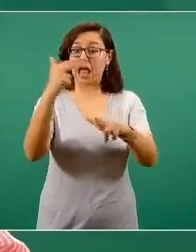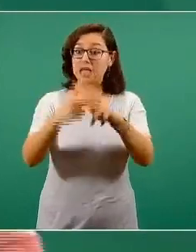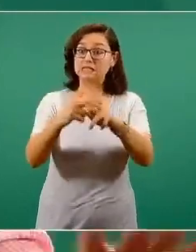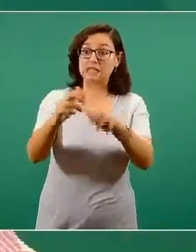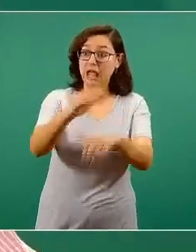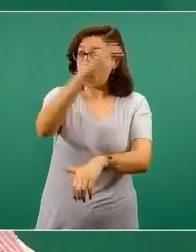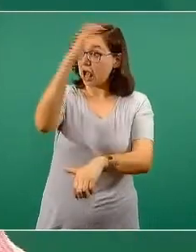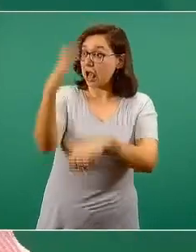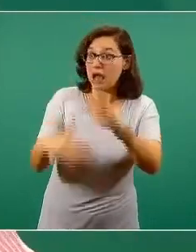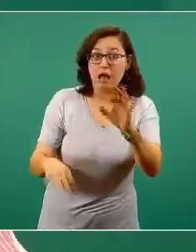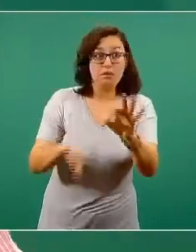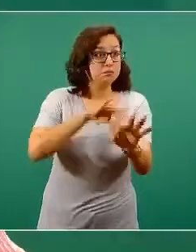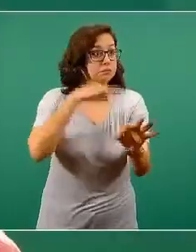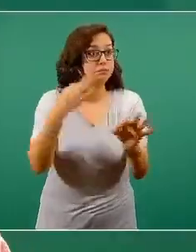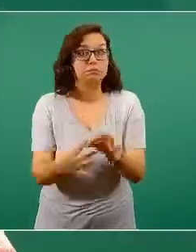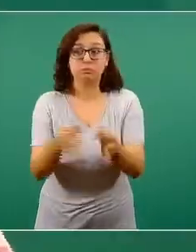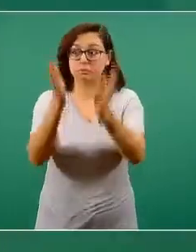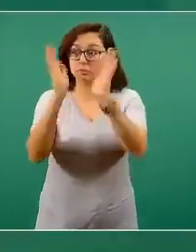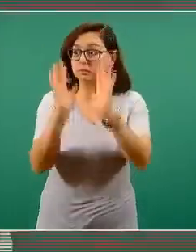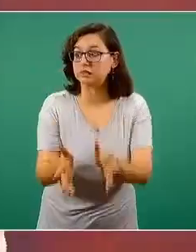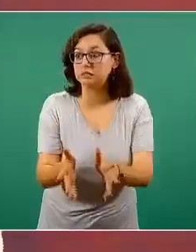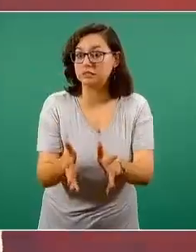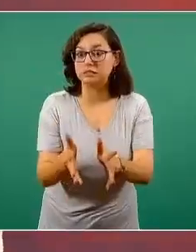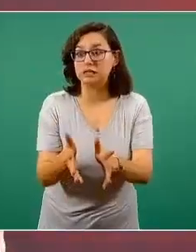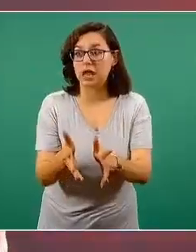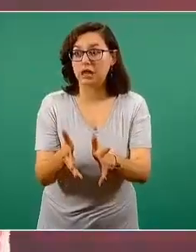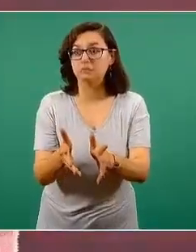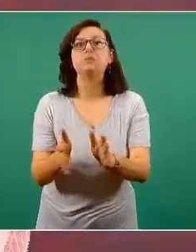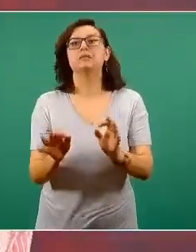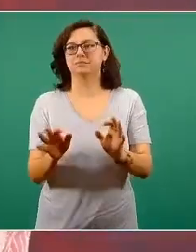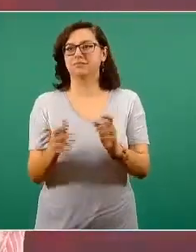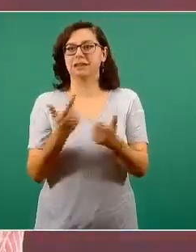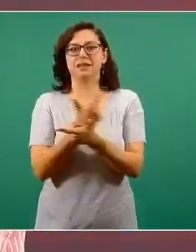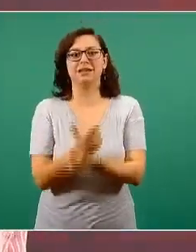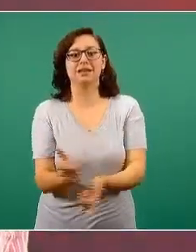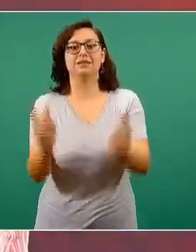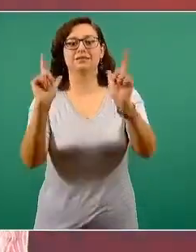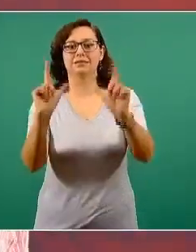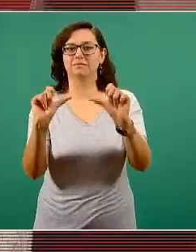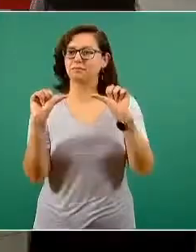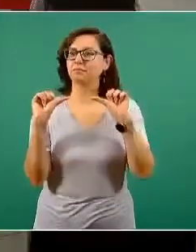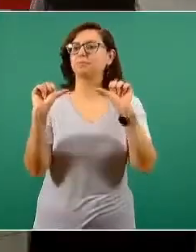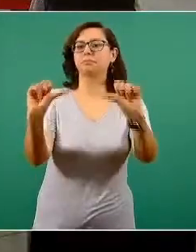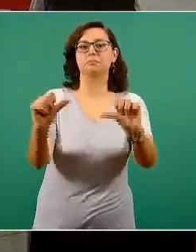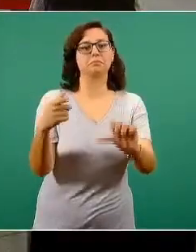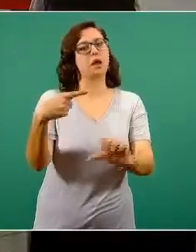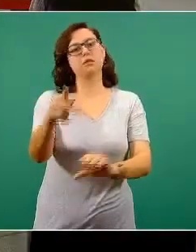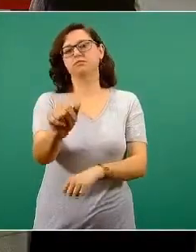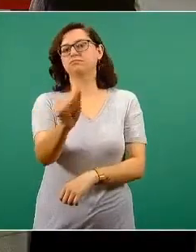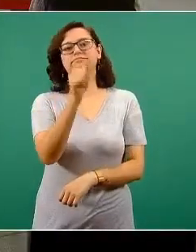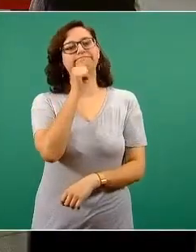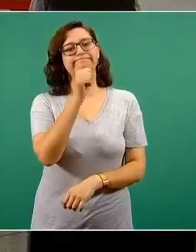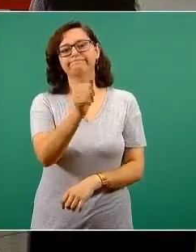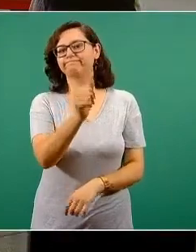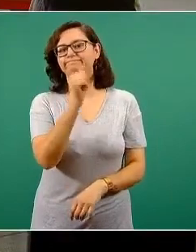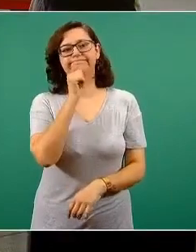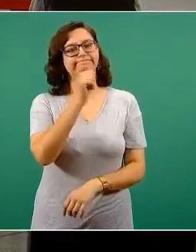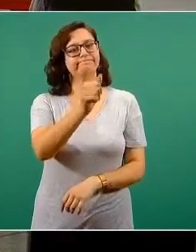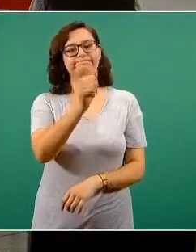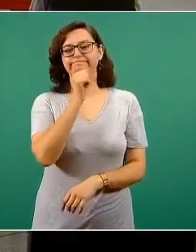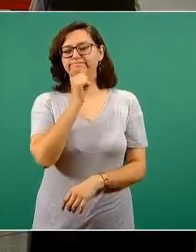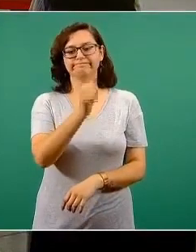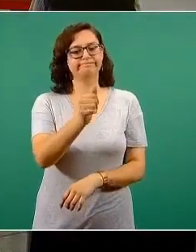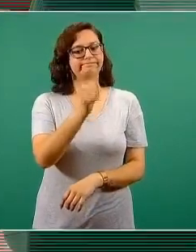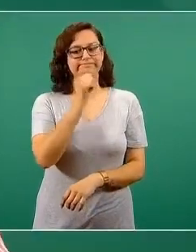diremos ya no hay un riesgo de que haya un repunte, por lo menos de esta epidemia, pero todavía no ocurre eso. Entonces, la recomendación que damos